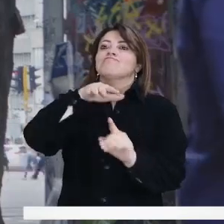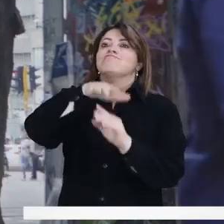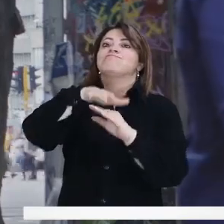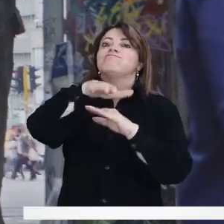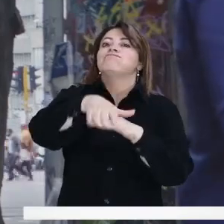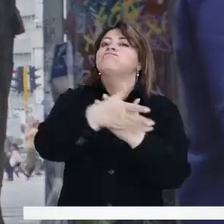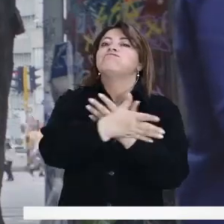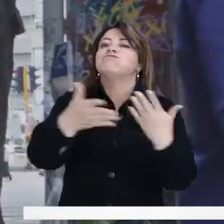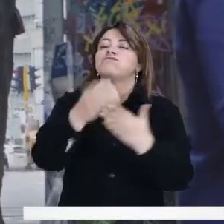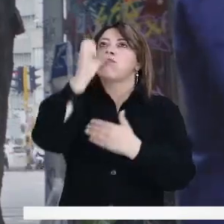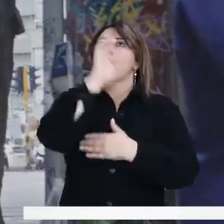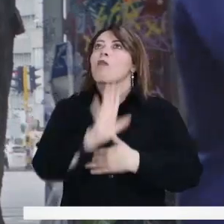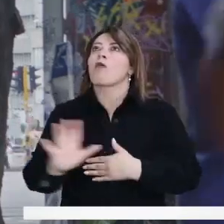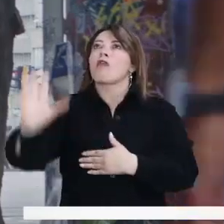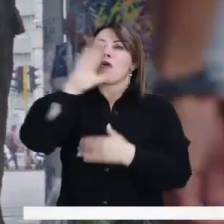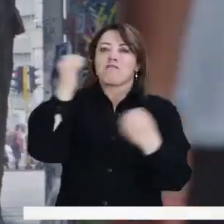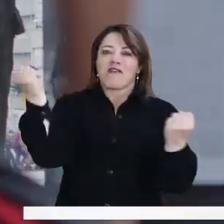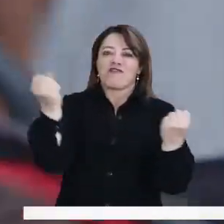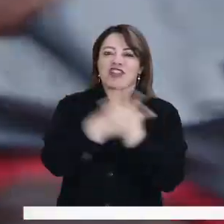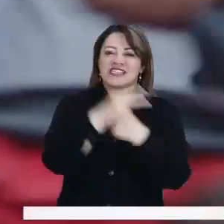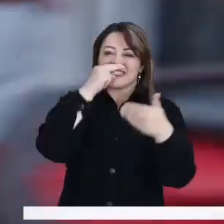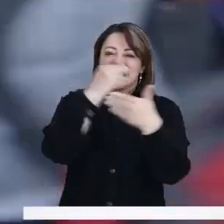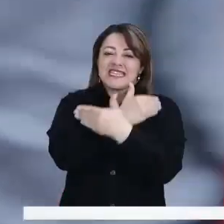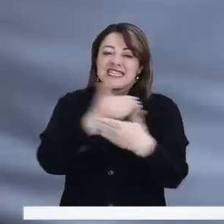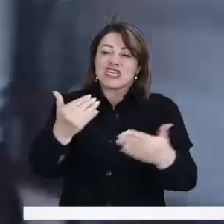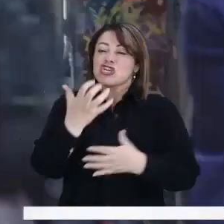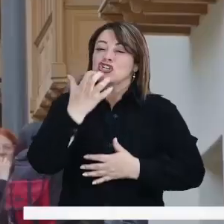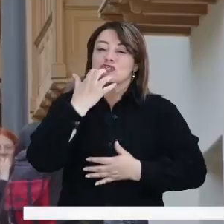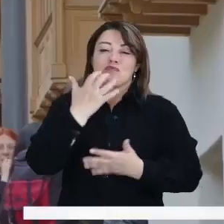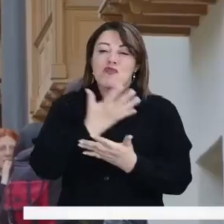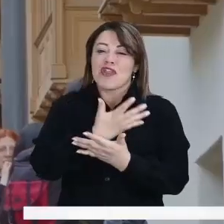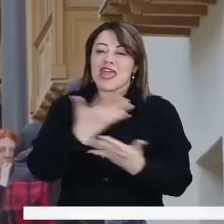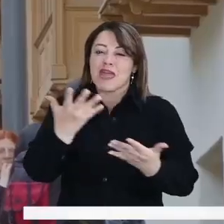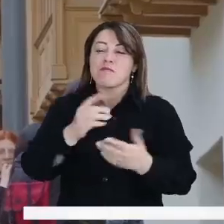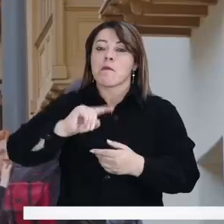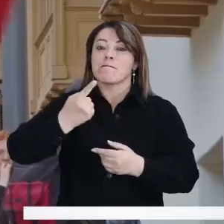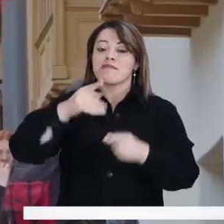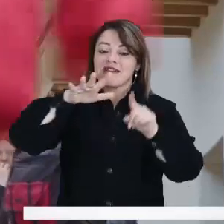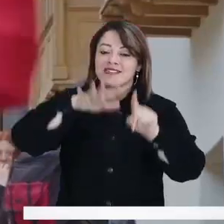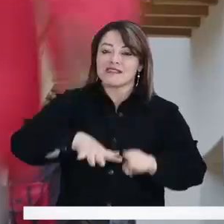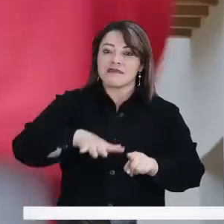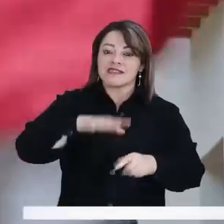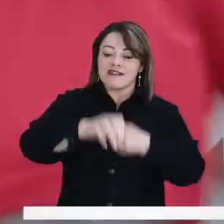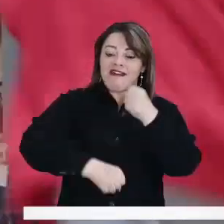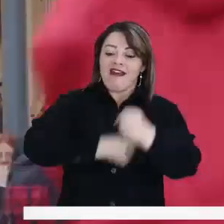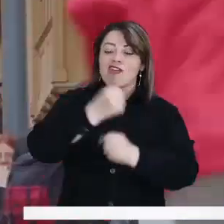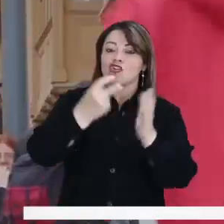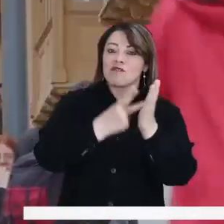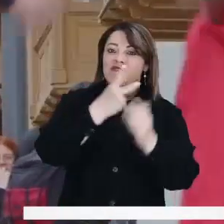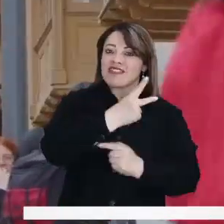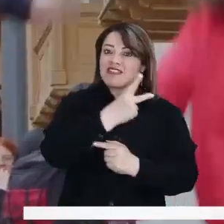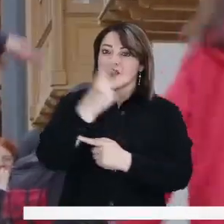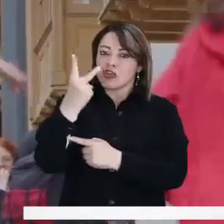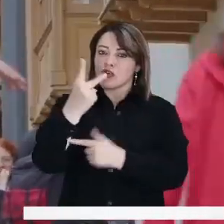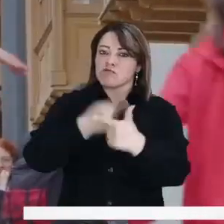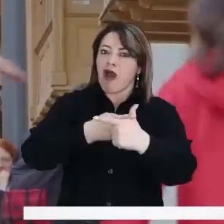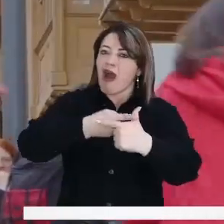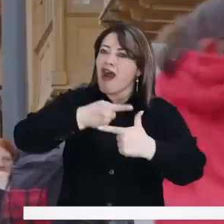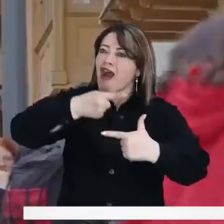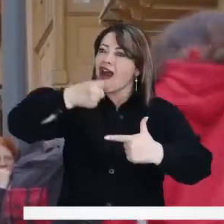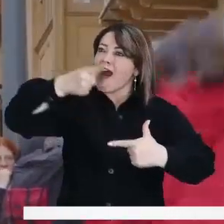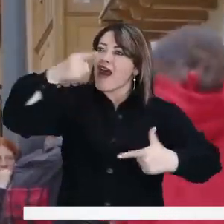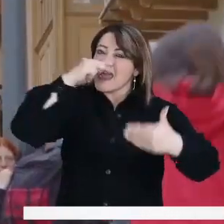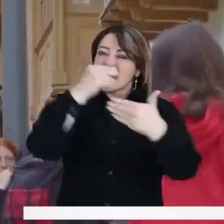muertes violentas y todo tipo de violencia infantil. Por ejemplo, solo en el primer semestre del 2022 las cifras de